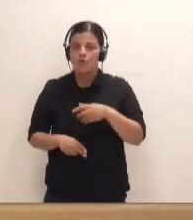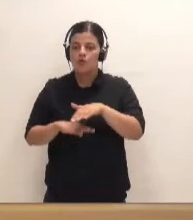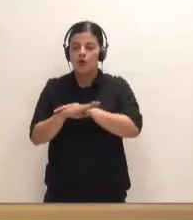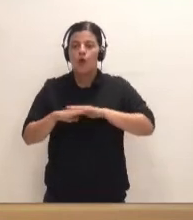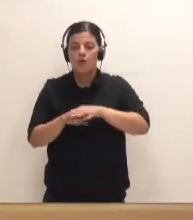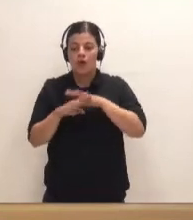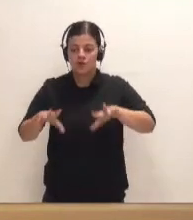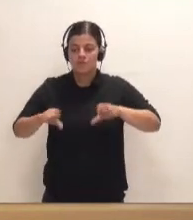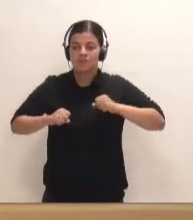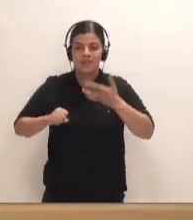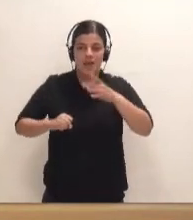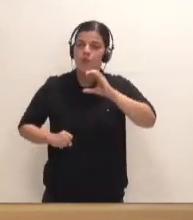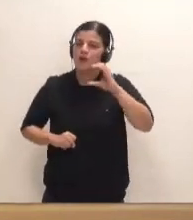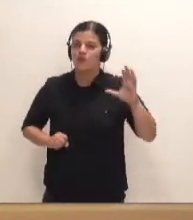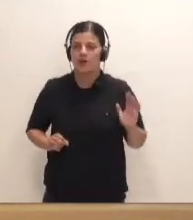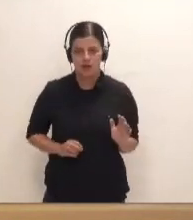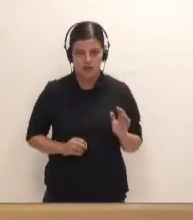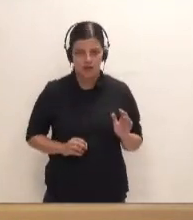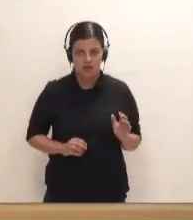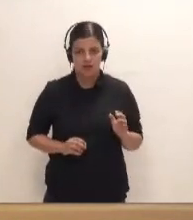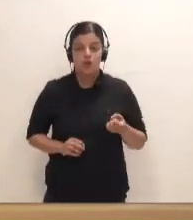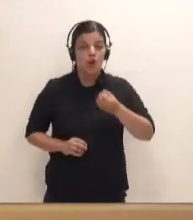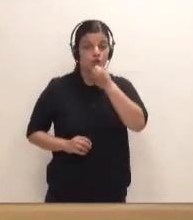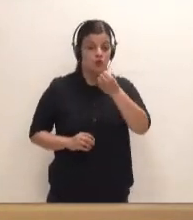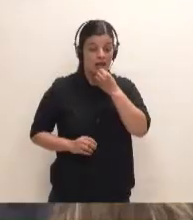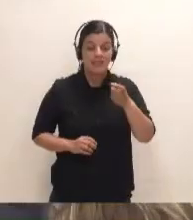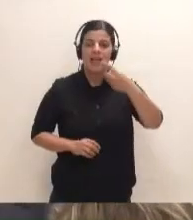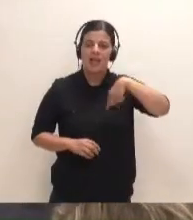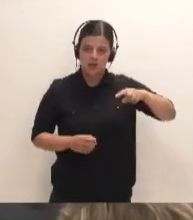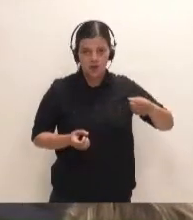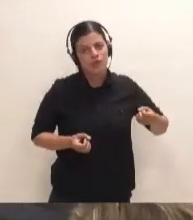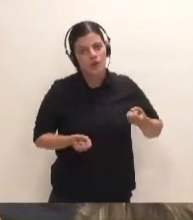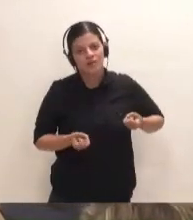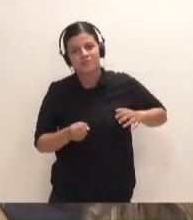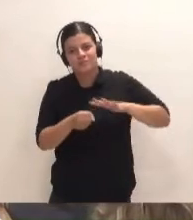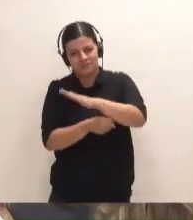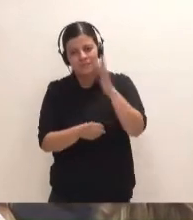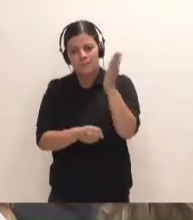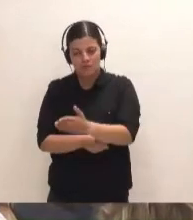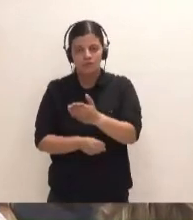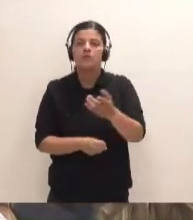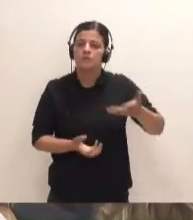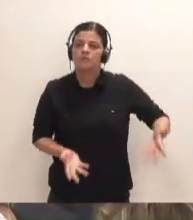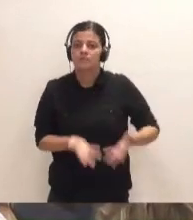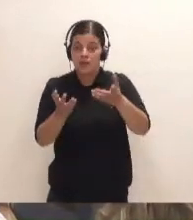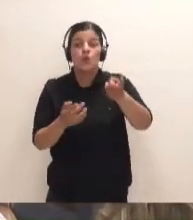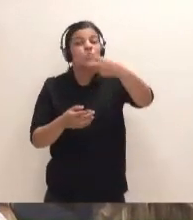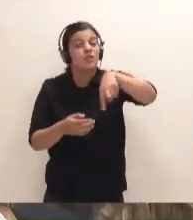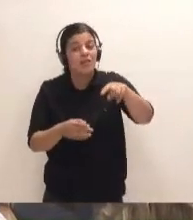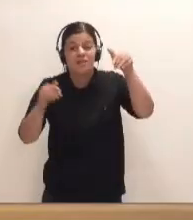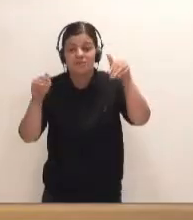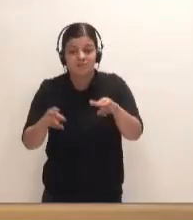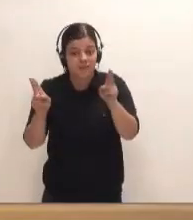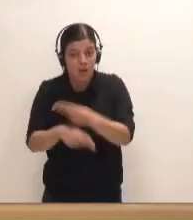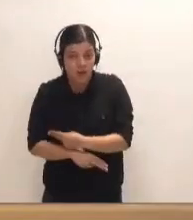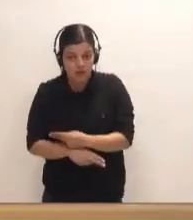gobierno Coalición Canaria y fue el Partido Socialista el que impulsó esa declaración de impacto ambiental que luego ustedes dejaron caducar. Se lo digo también